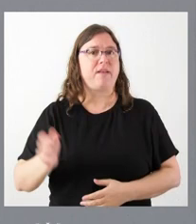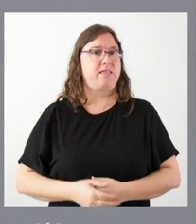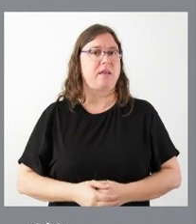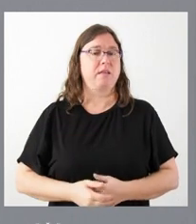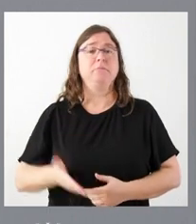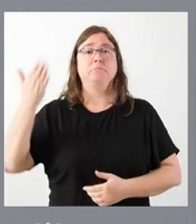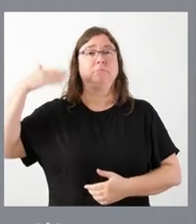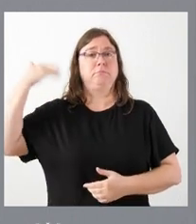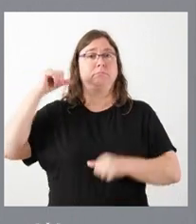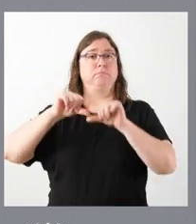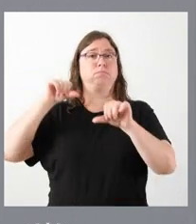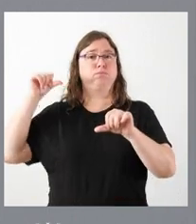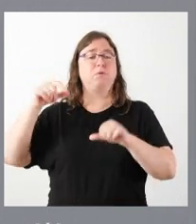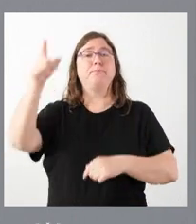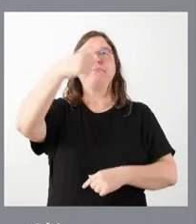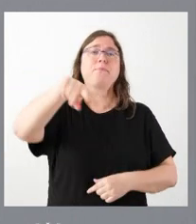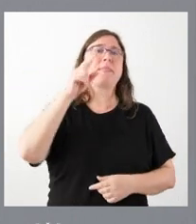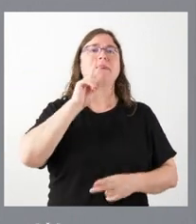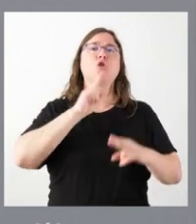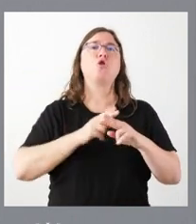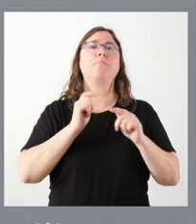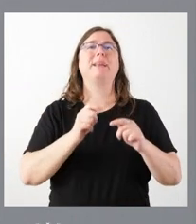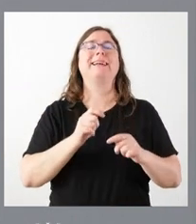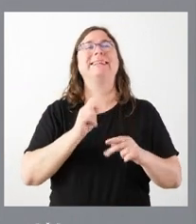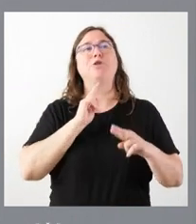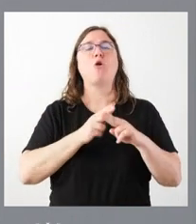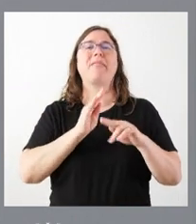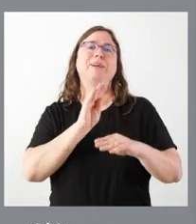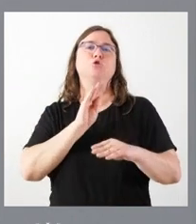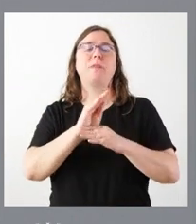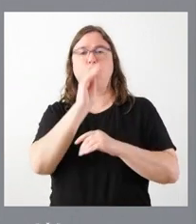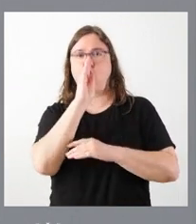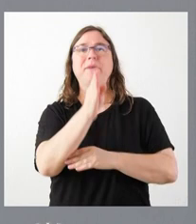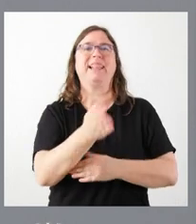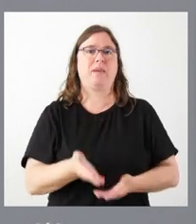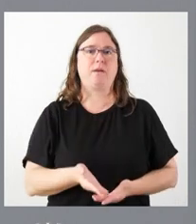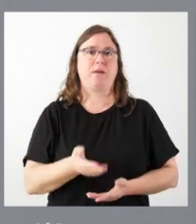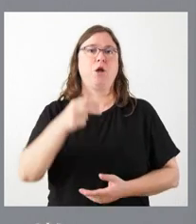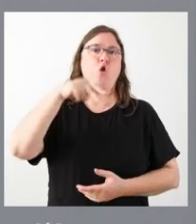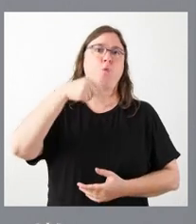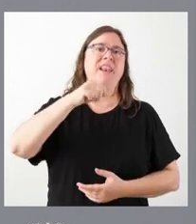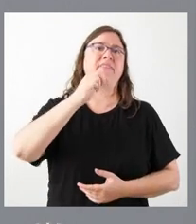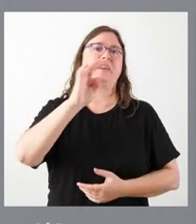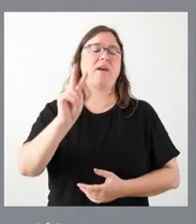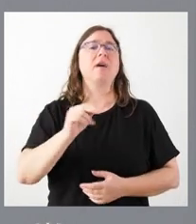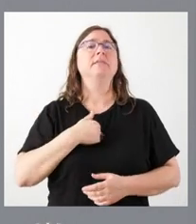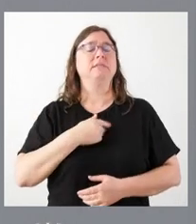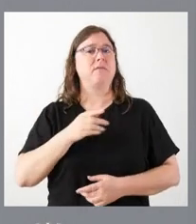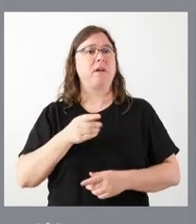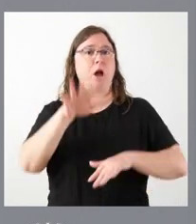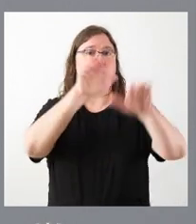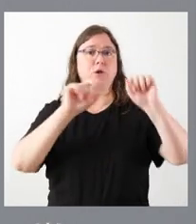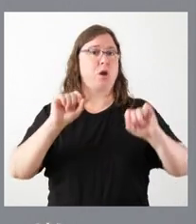ocasiones, ustedes han reconocido bajo el nombre de subvención nominativa. Y, por tanto, no es objeto de convocatoria, porque,